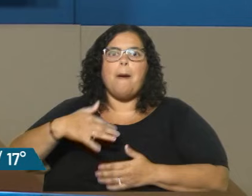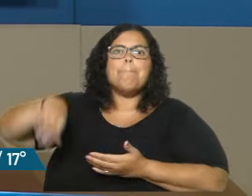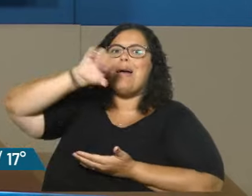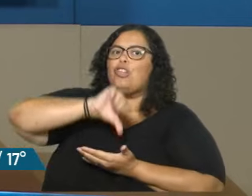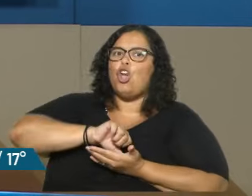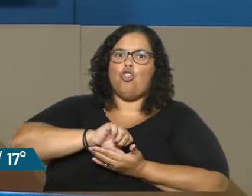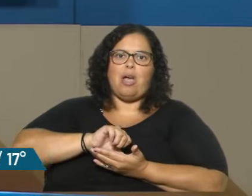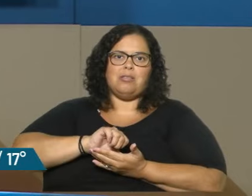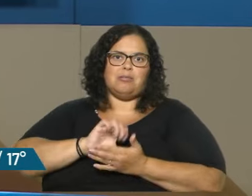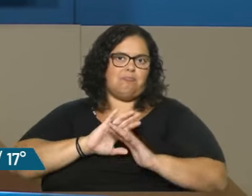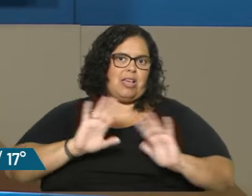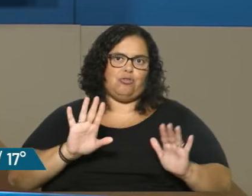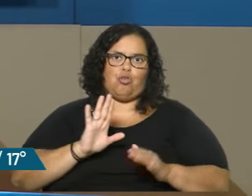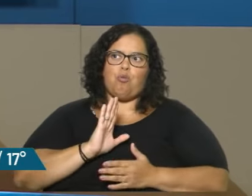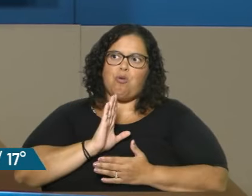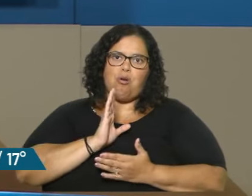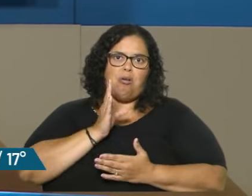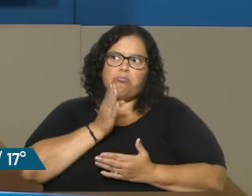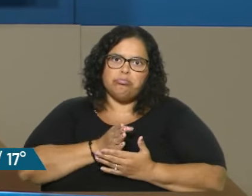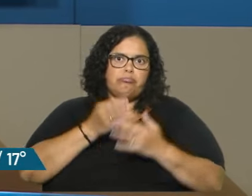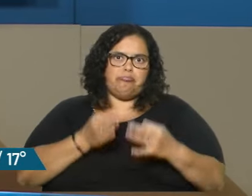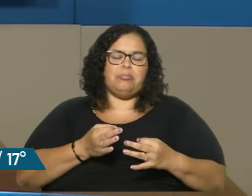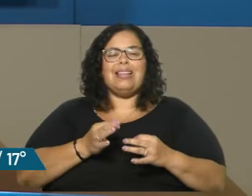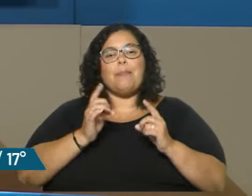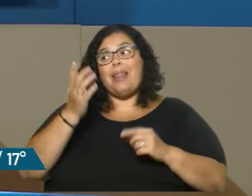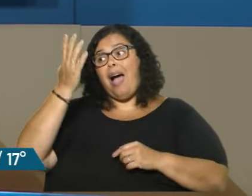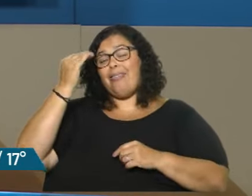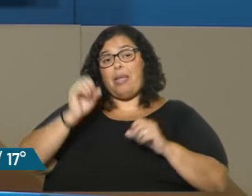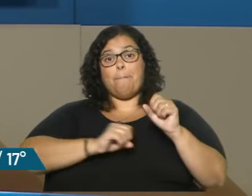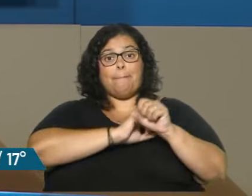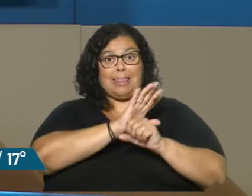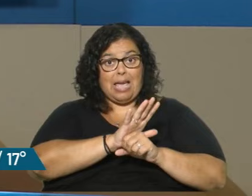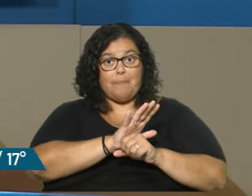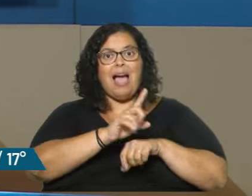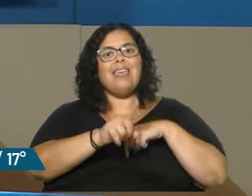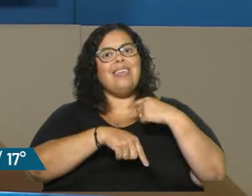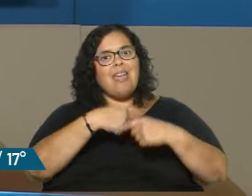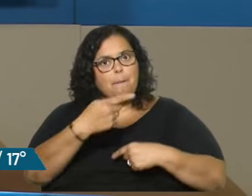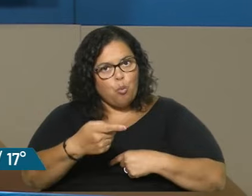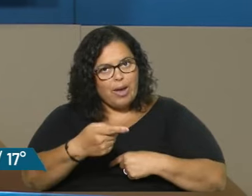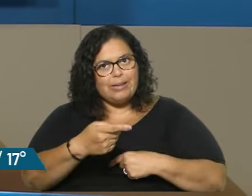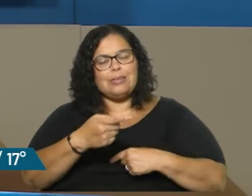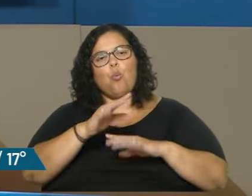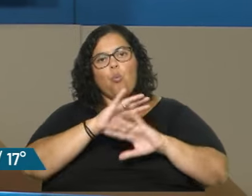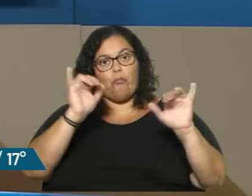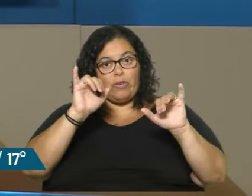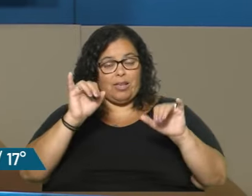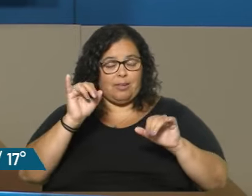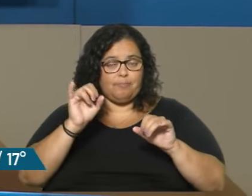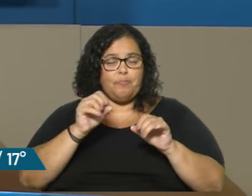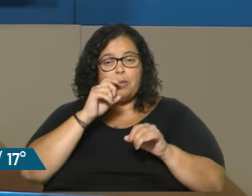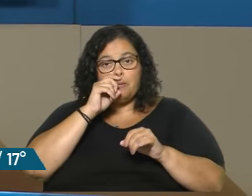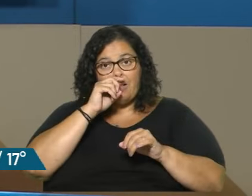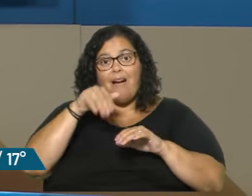Leonardo, en el transcurso de la pandemia, y te digo más, fuera de la pandemia, epipandémico, fuera de la pandemia,